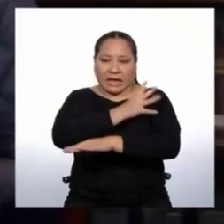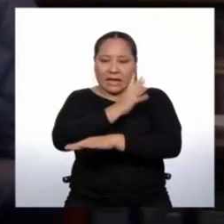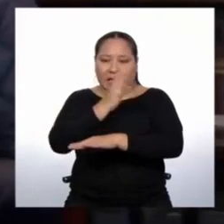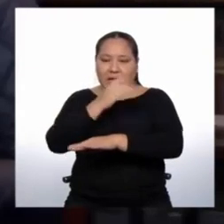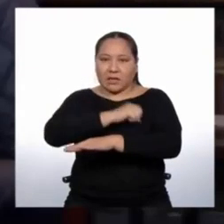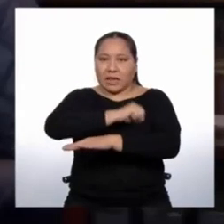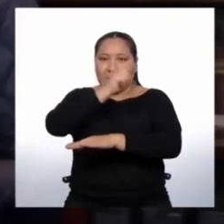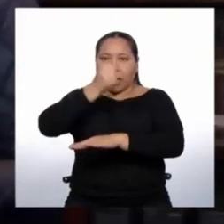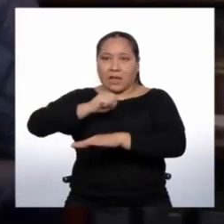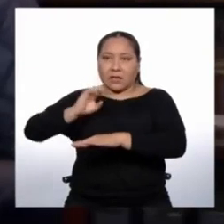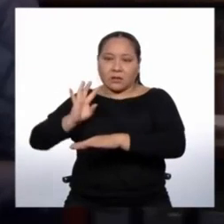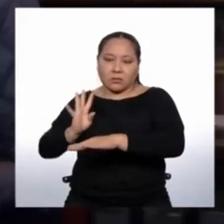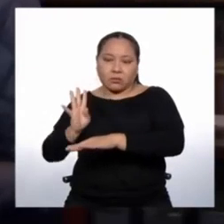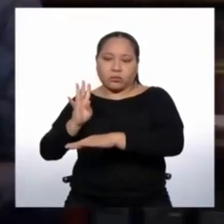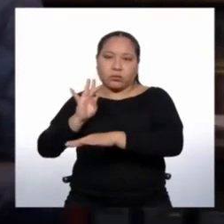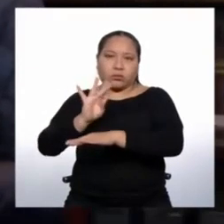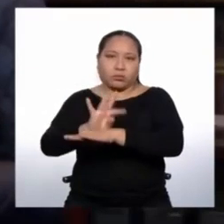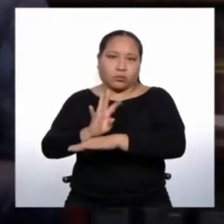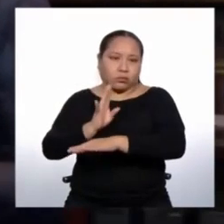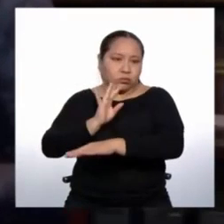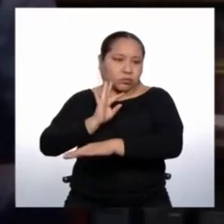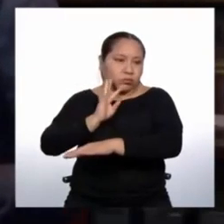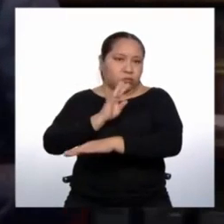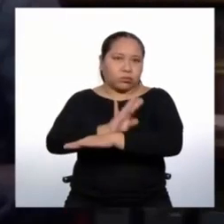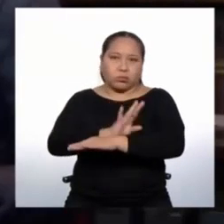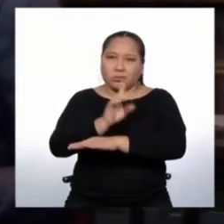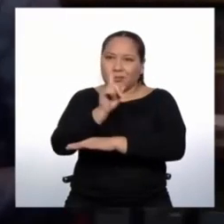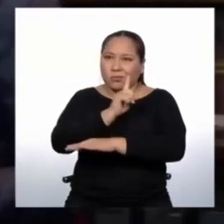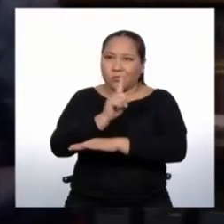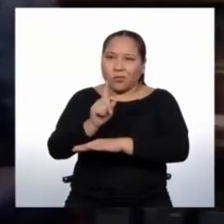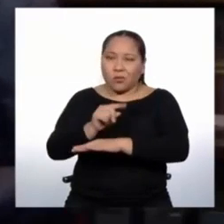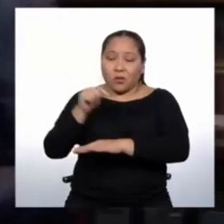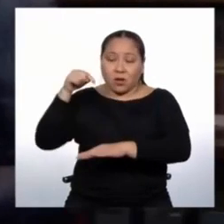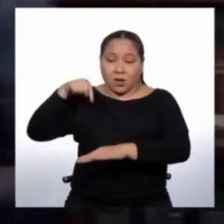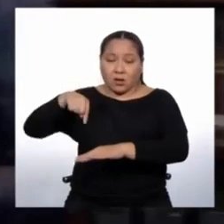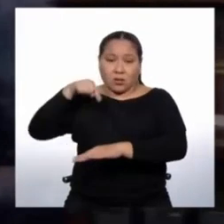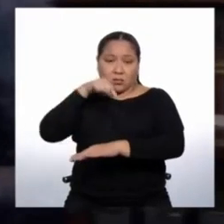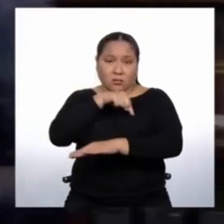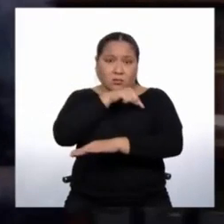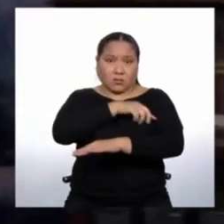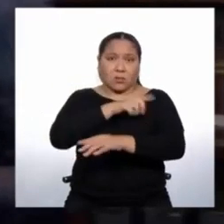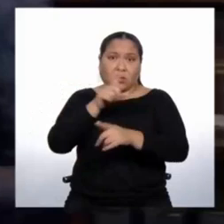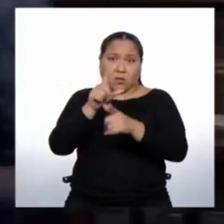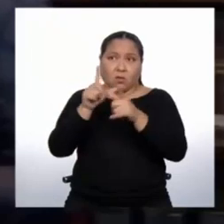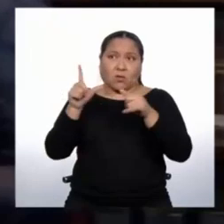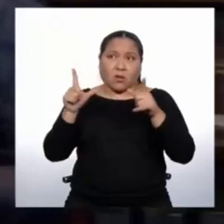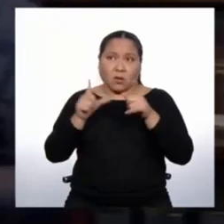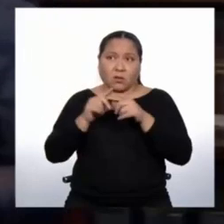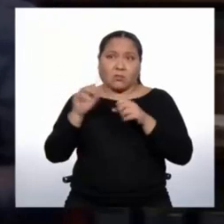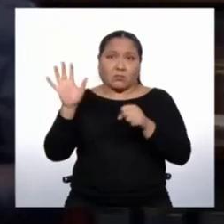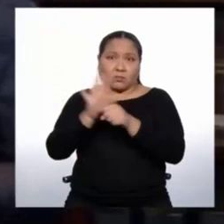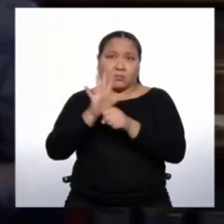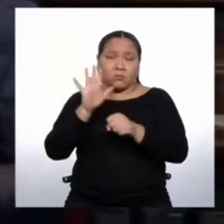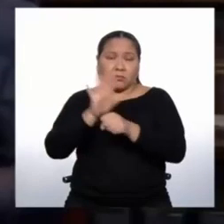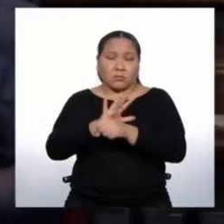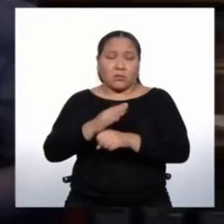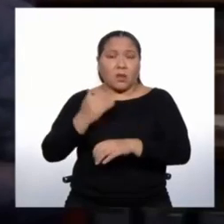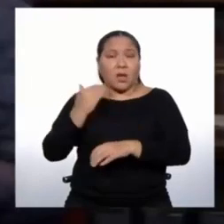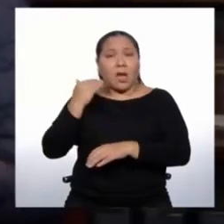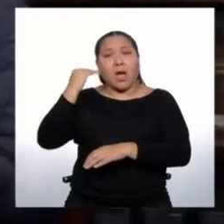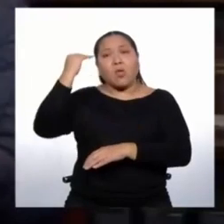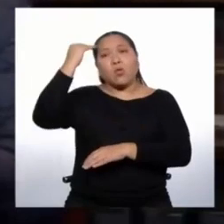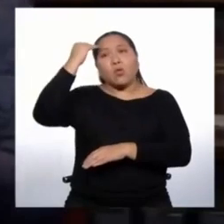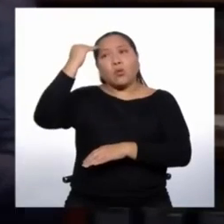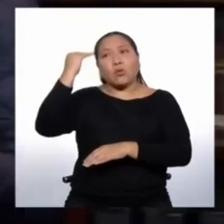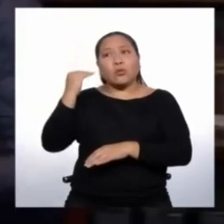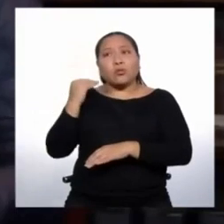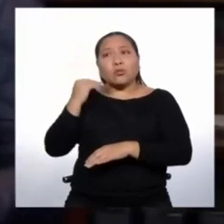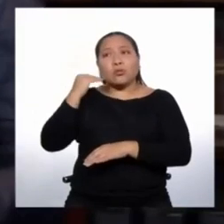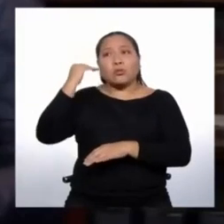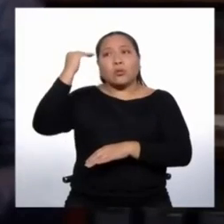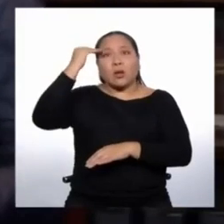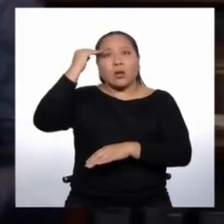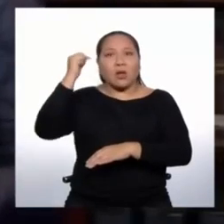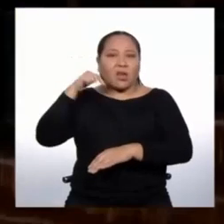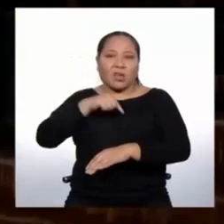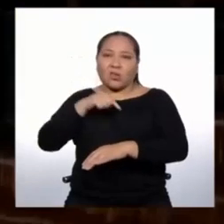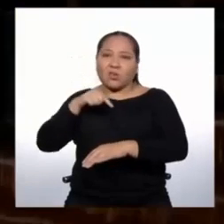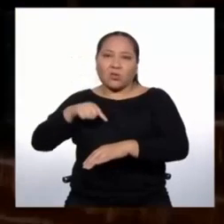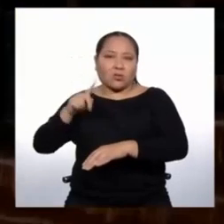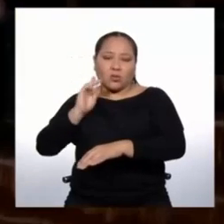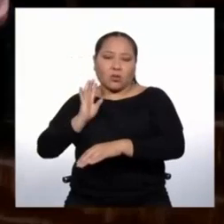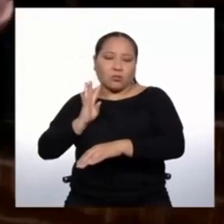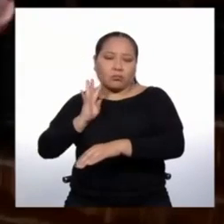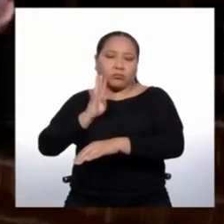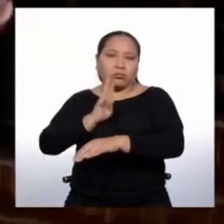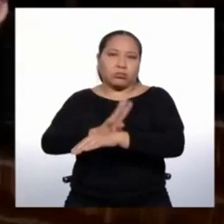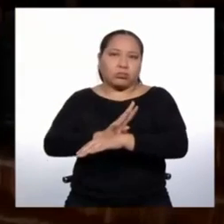recientes, las zonas rurales han quedado habitadas en su mayoría por personas mayores, que son las que menos migran.